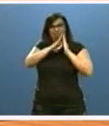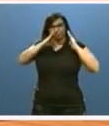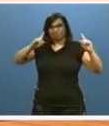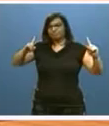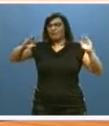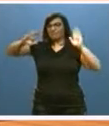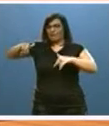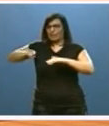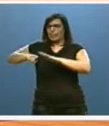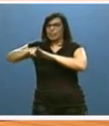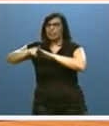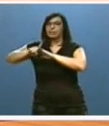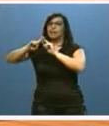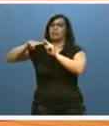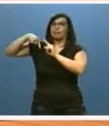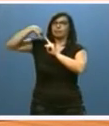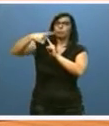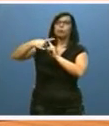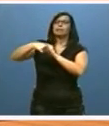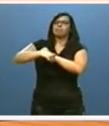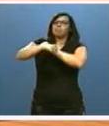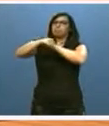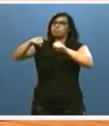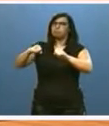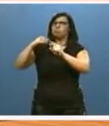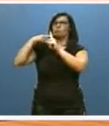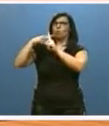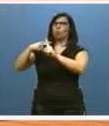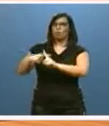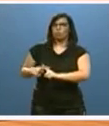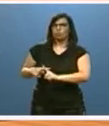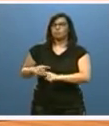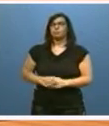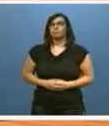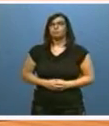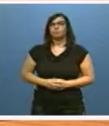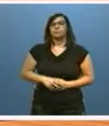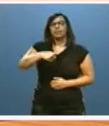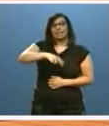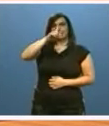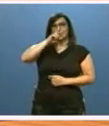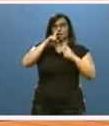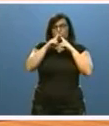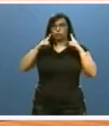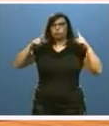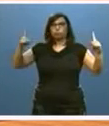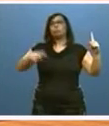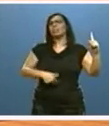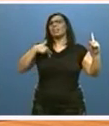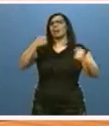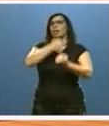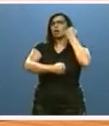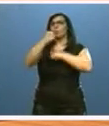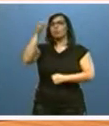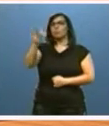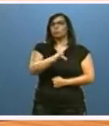afianzado en 2014 ya con tasas positivas. Para 2016, el cuadro macro de nuestros presupuestos